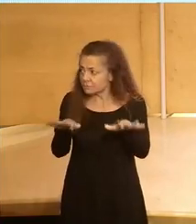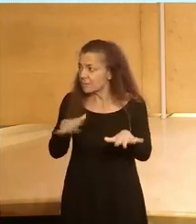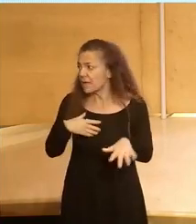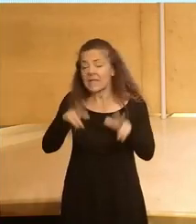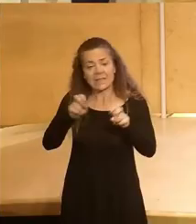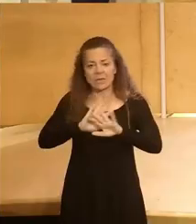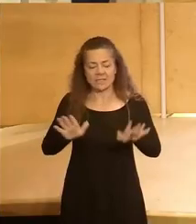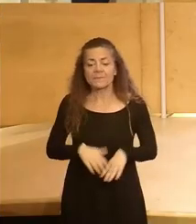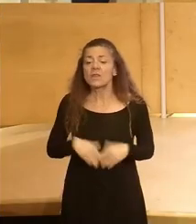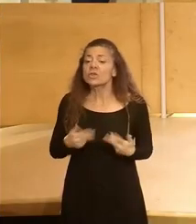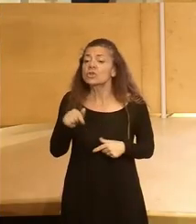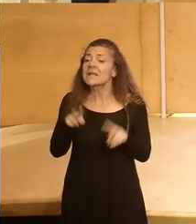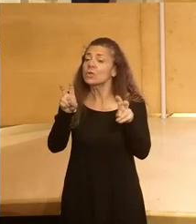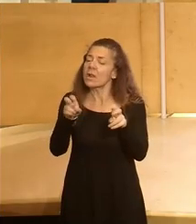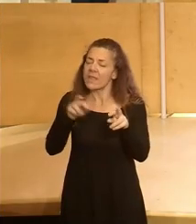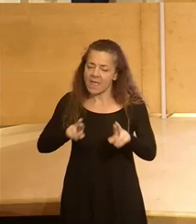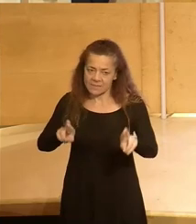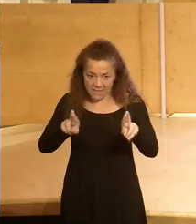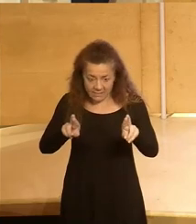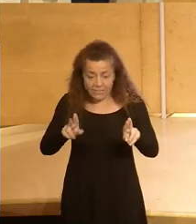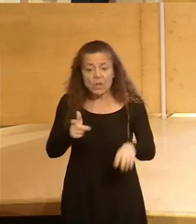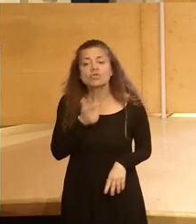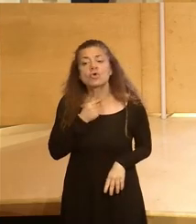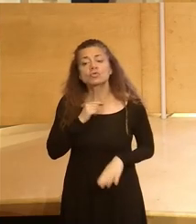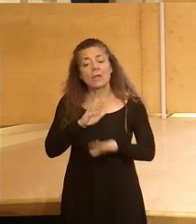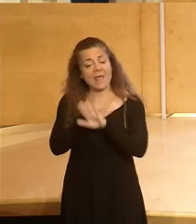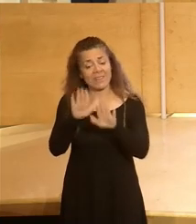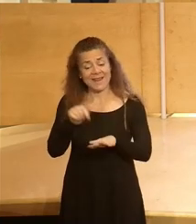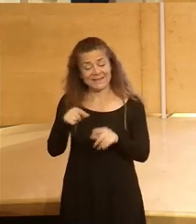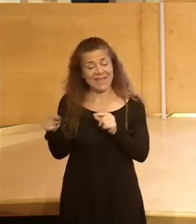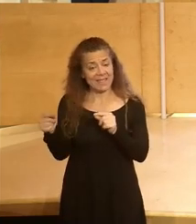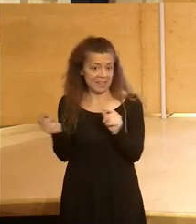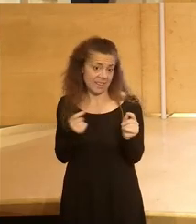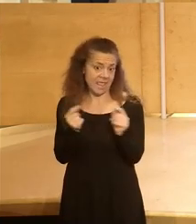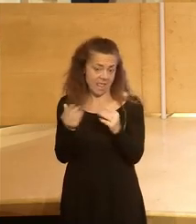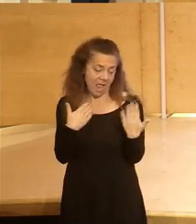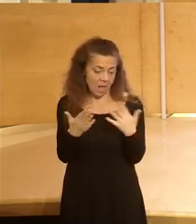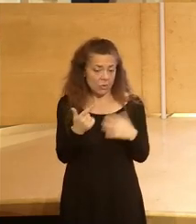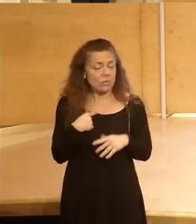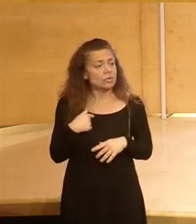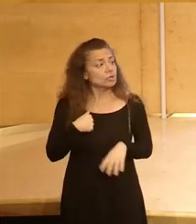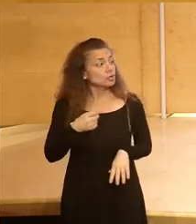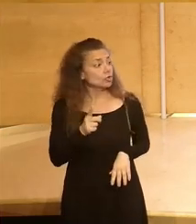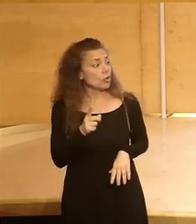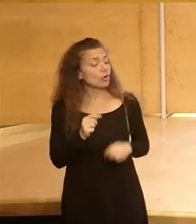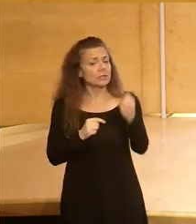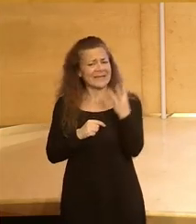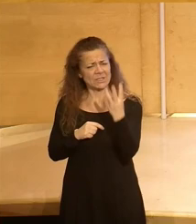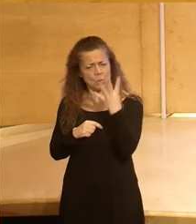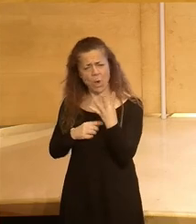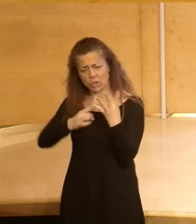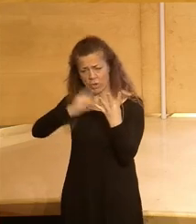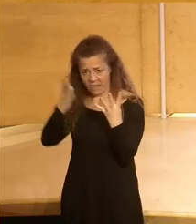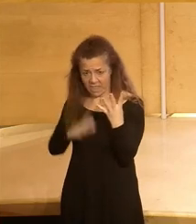Estupendo pues con este mensaje de esperanza nos gustaría cerrar el diálogo por mi parte solo tres, cuatro ideas